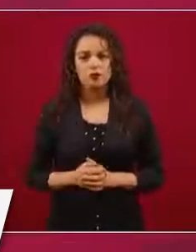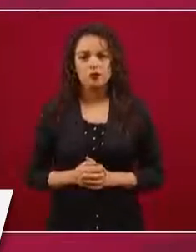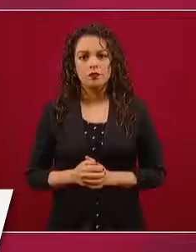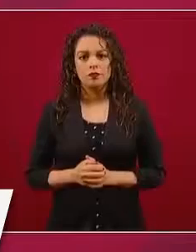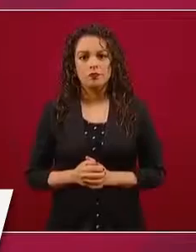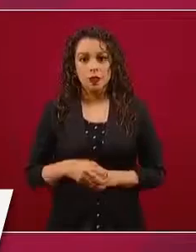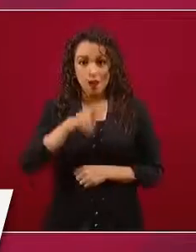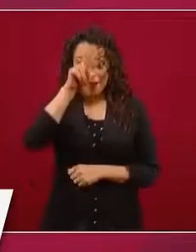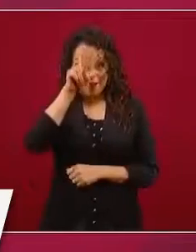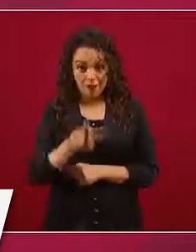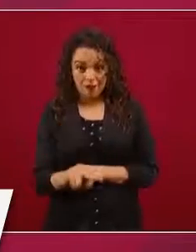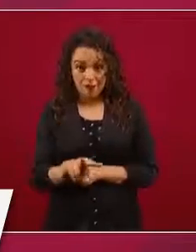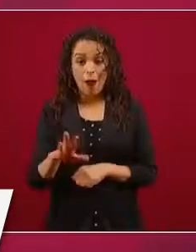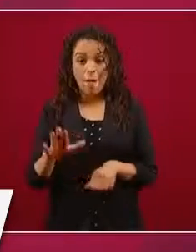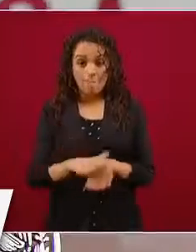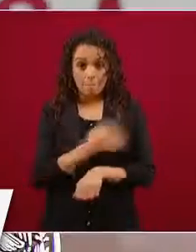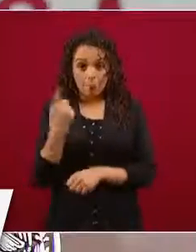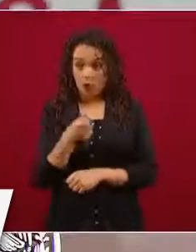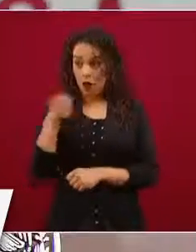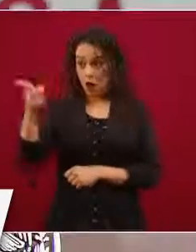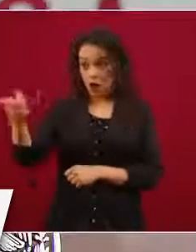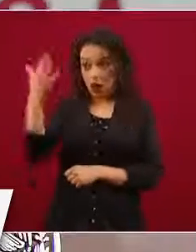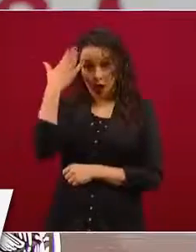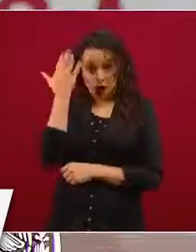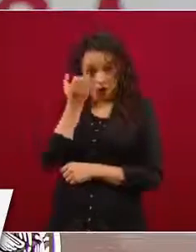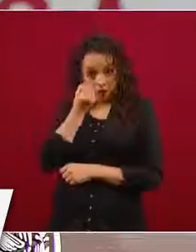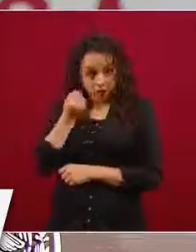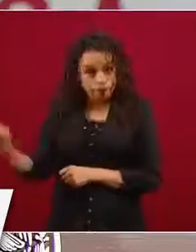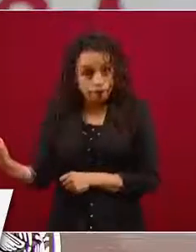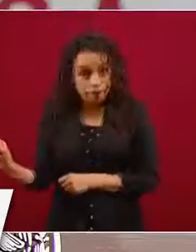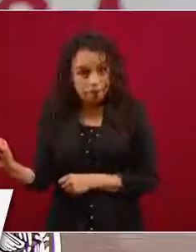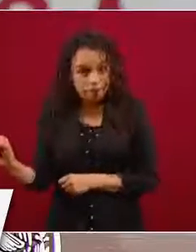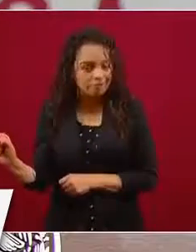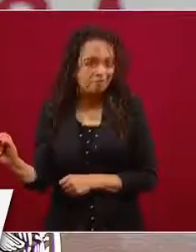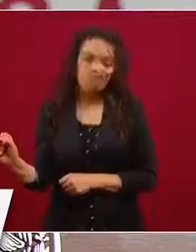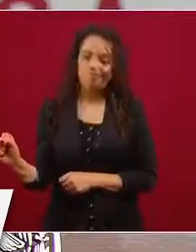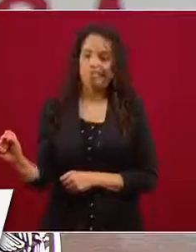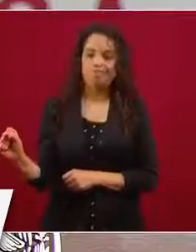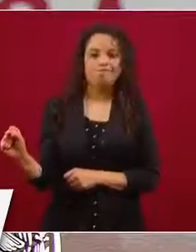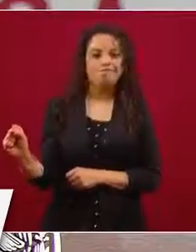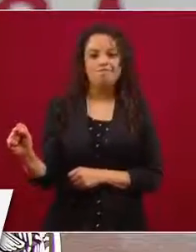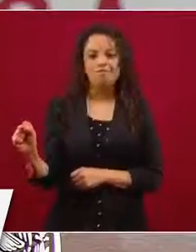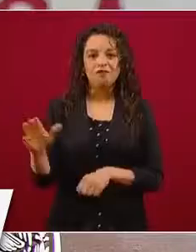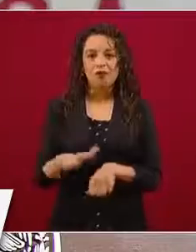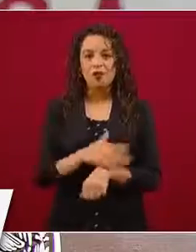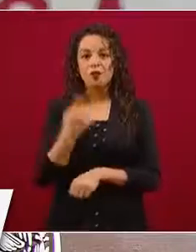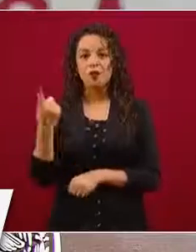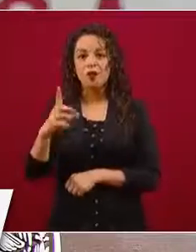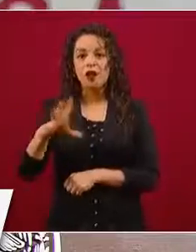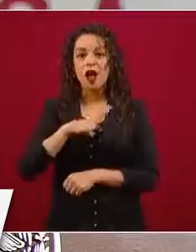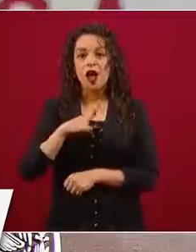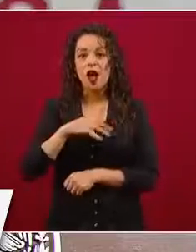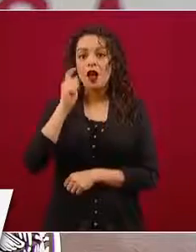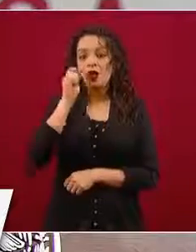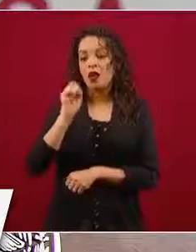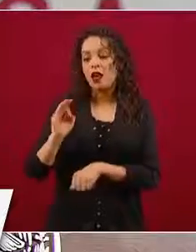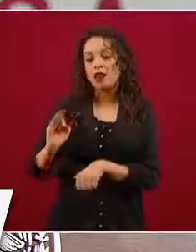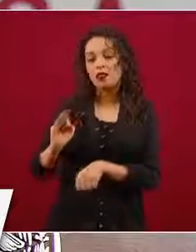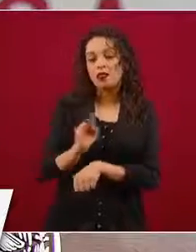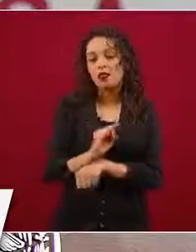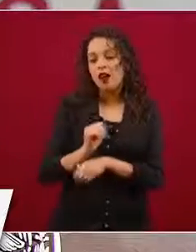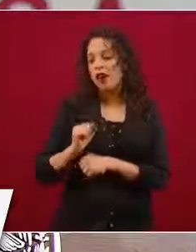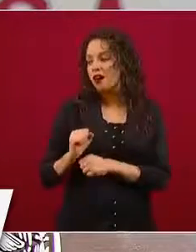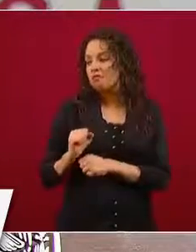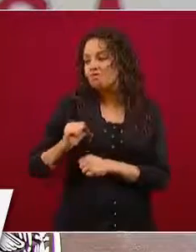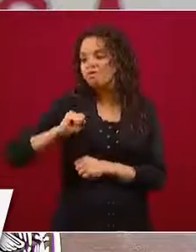sino por sus agarraderas, por su influyentismo, por su